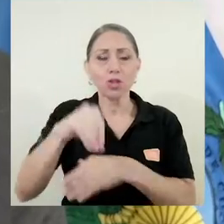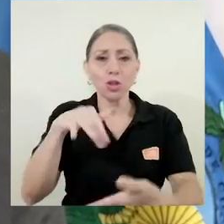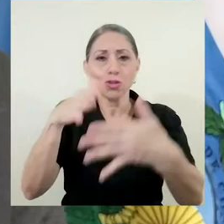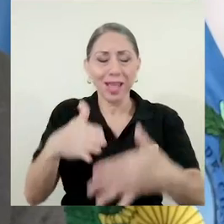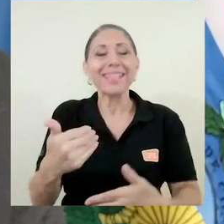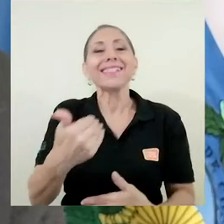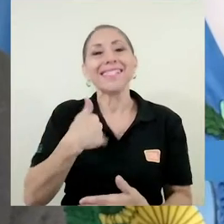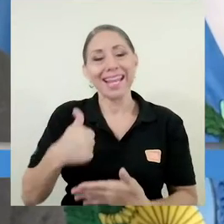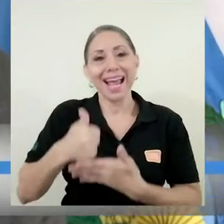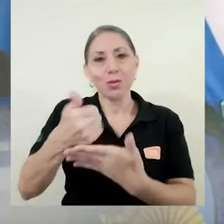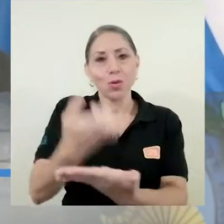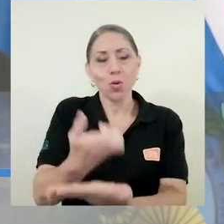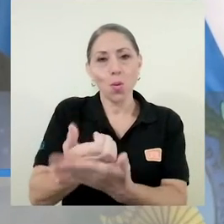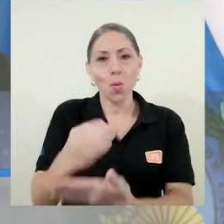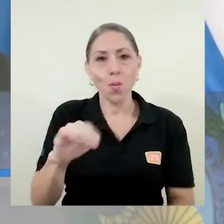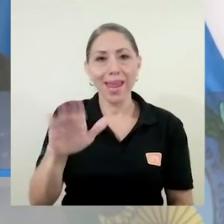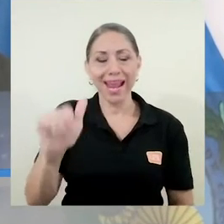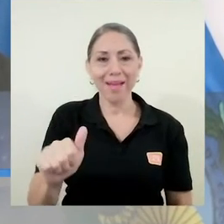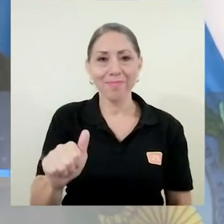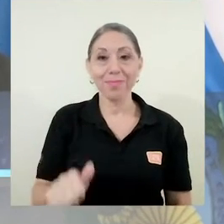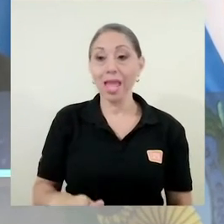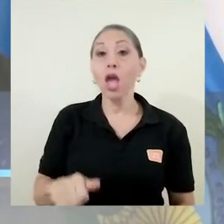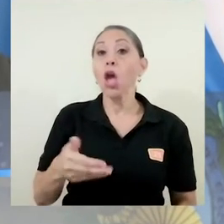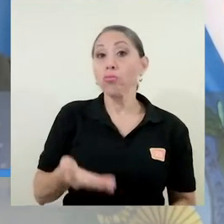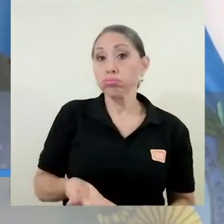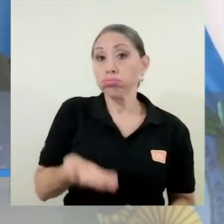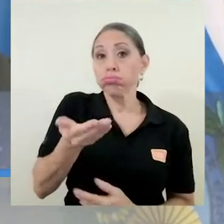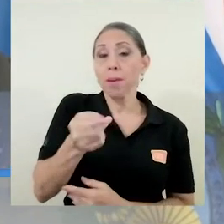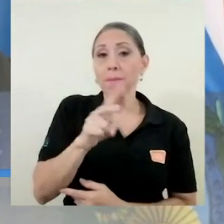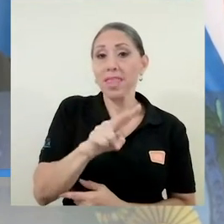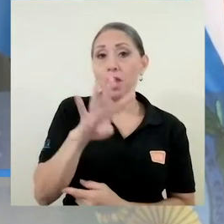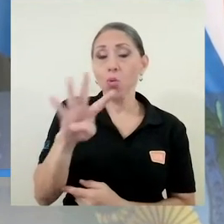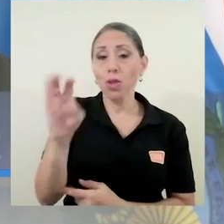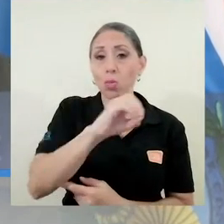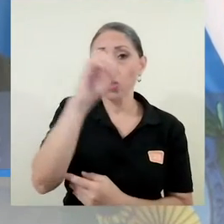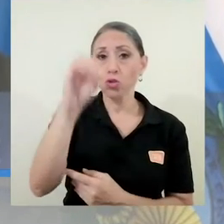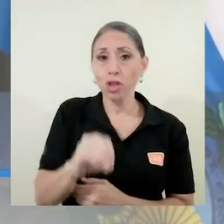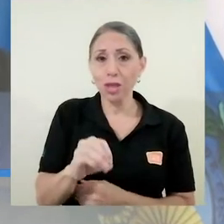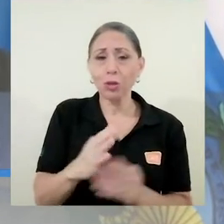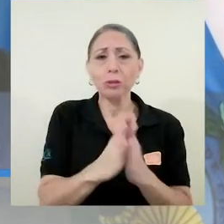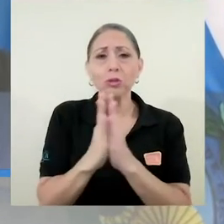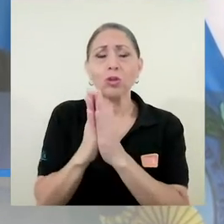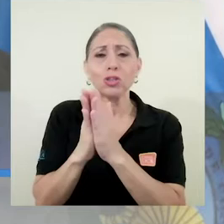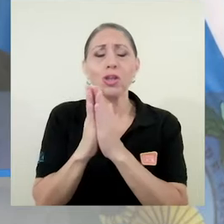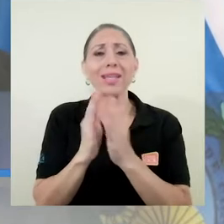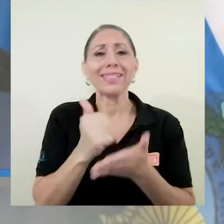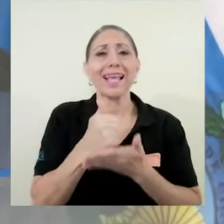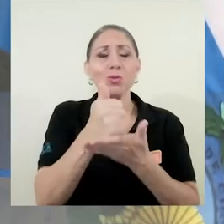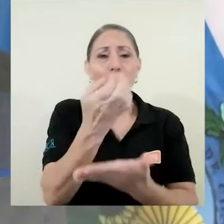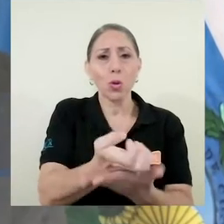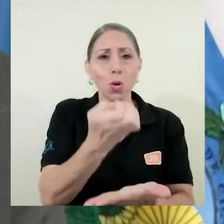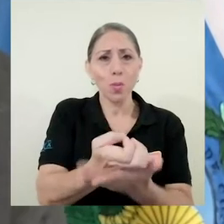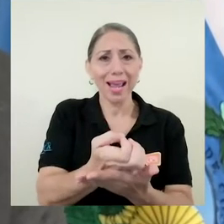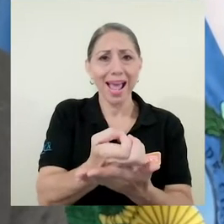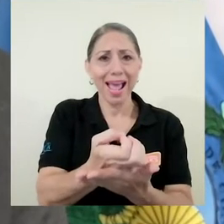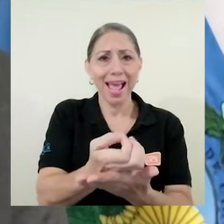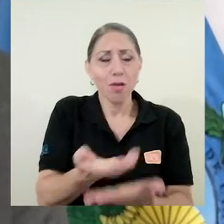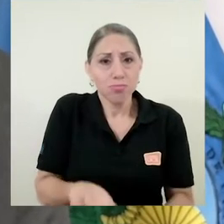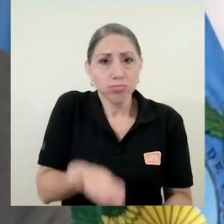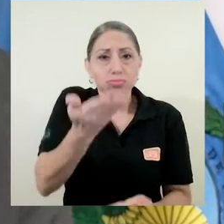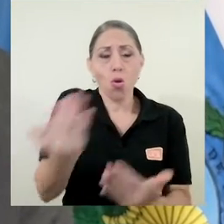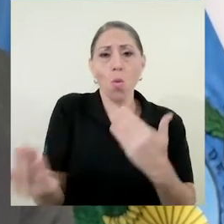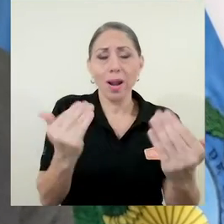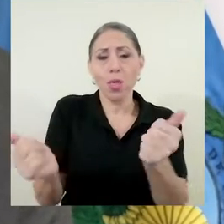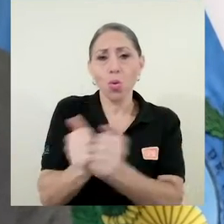Respecto al año anterior, tuvimos un incremento de un 24% de solicitudes de beca, lo cual sin duda alguna hará que la